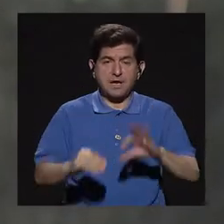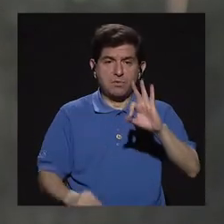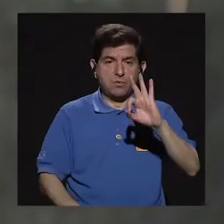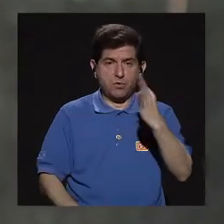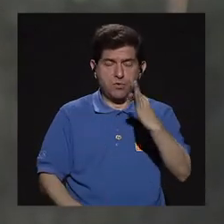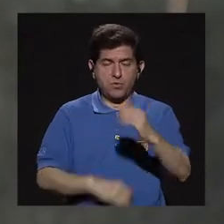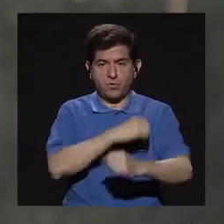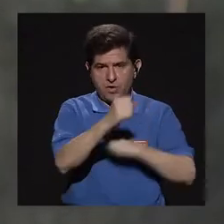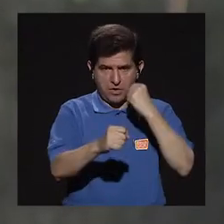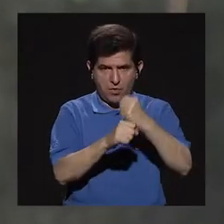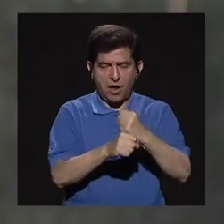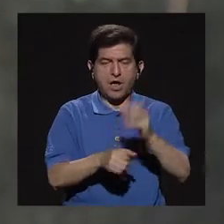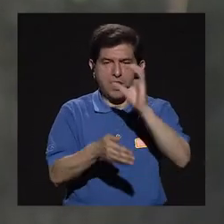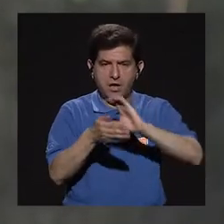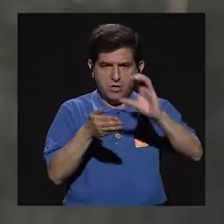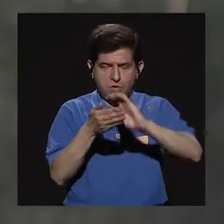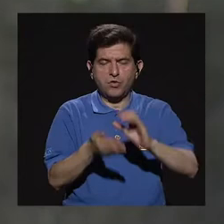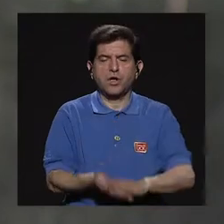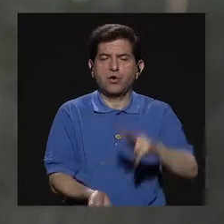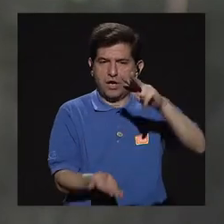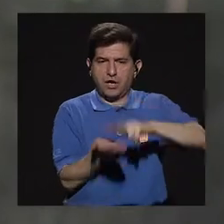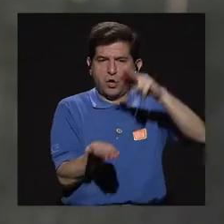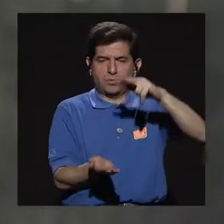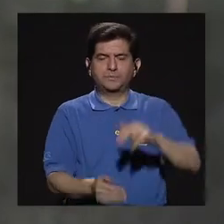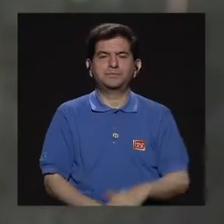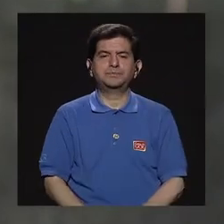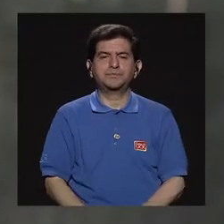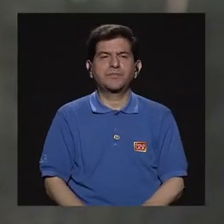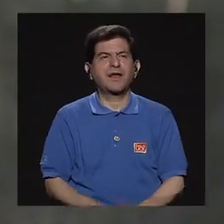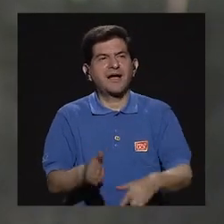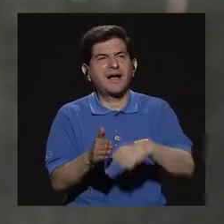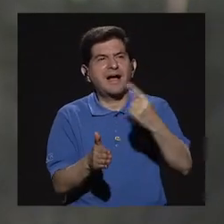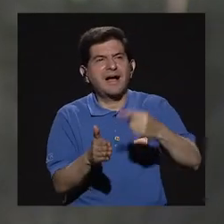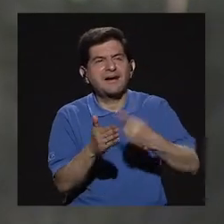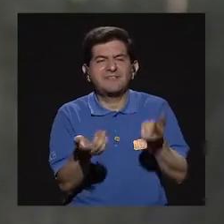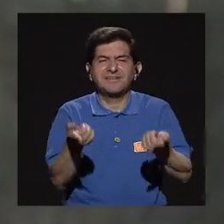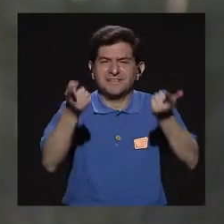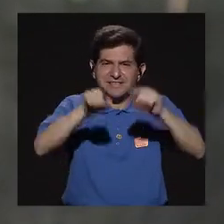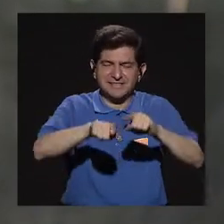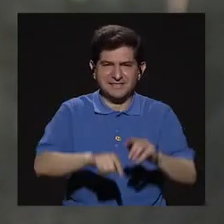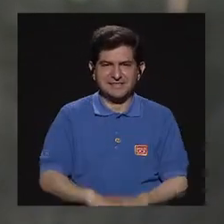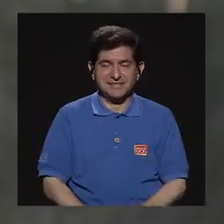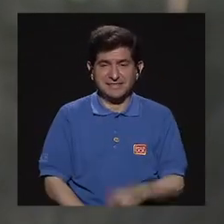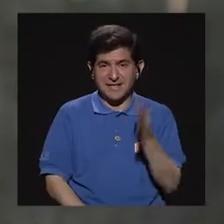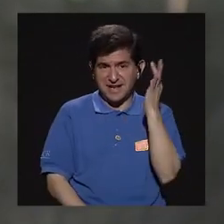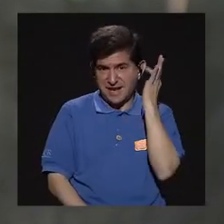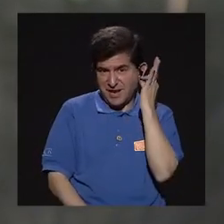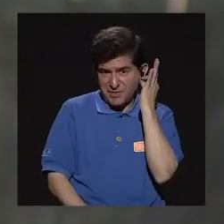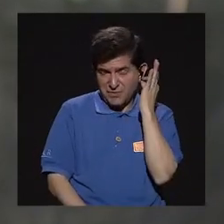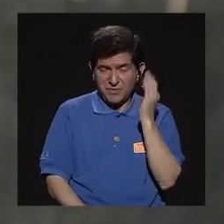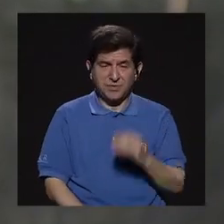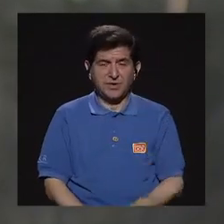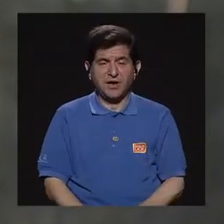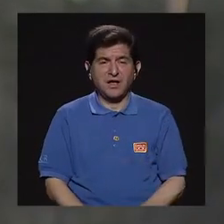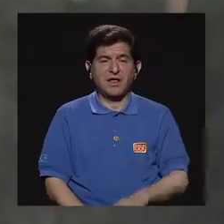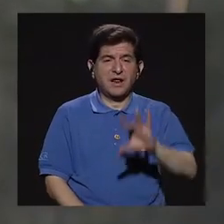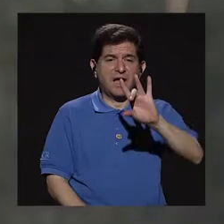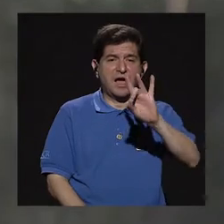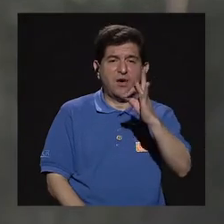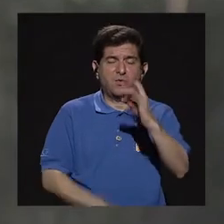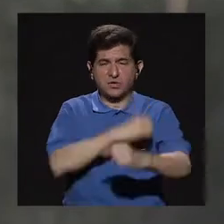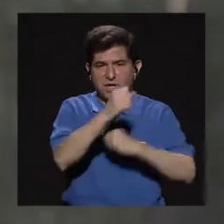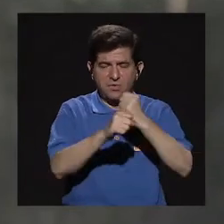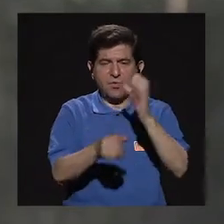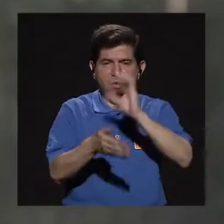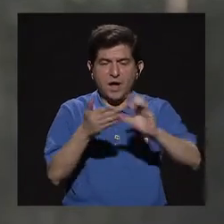noveno año de secundaria aprobada. En algunas ocasiones ha sucedido que tal vez las señoras llegaron a octavo año,